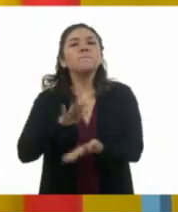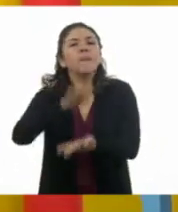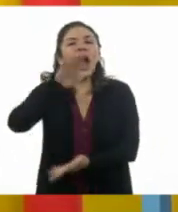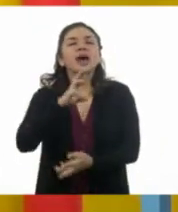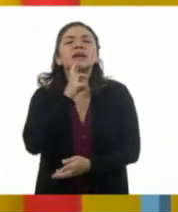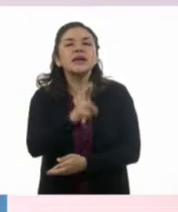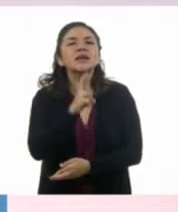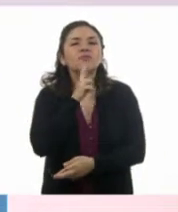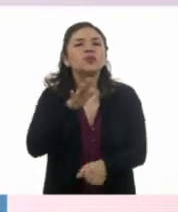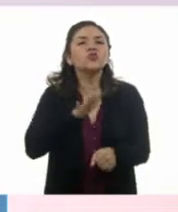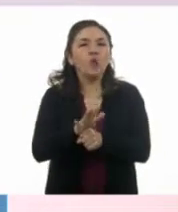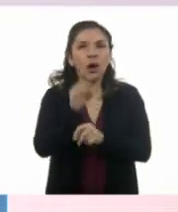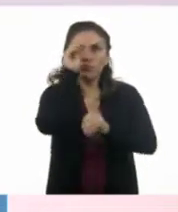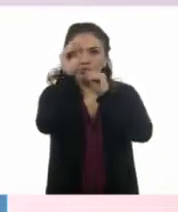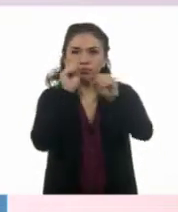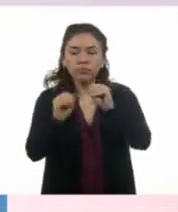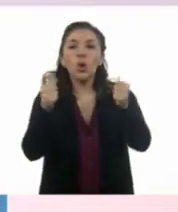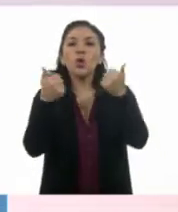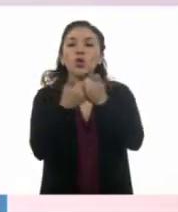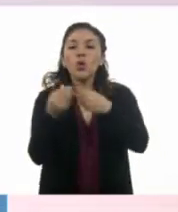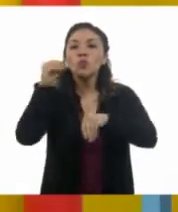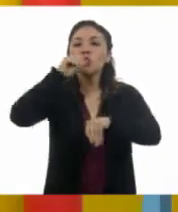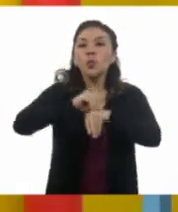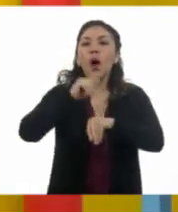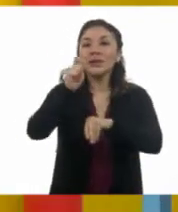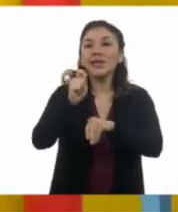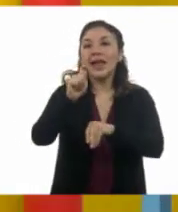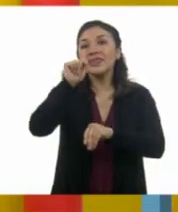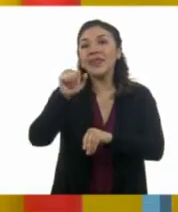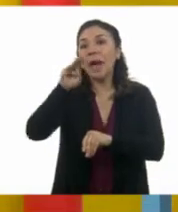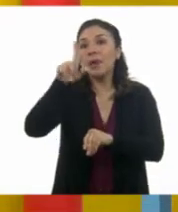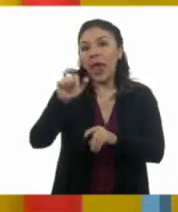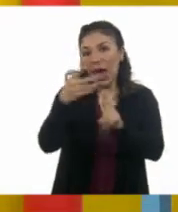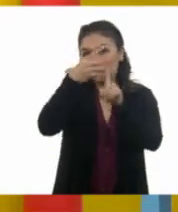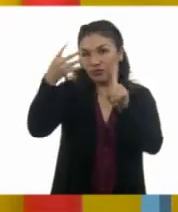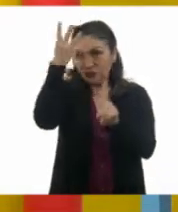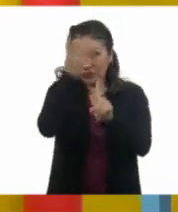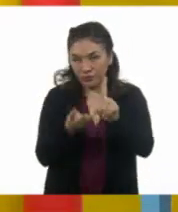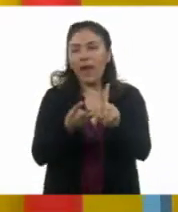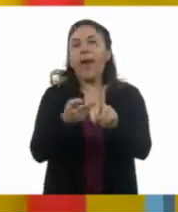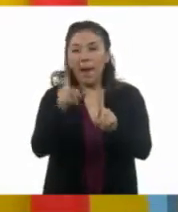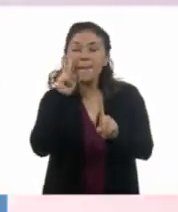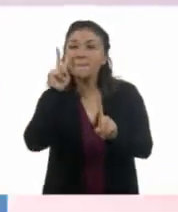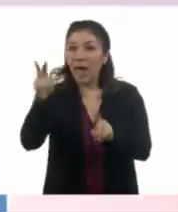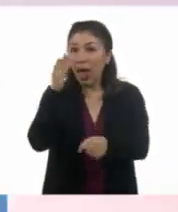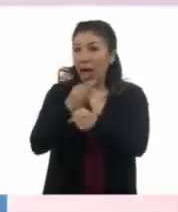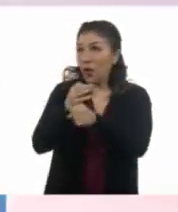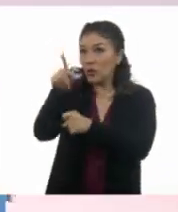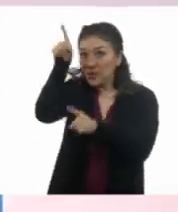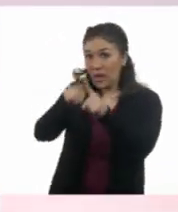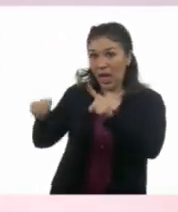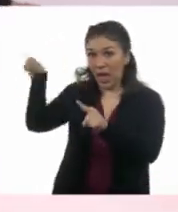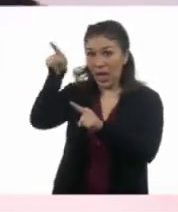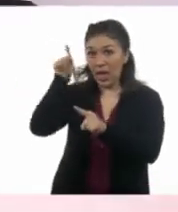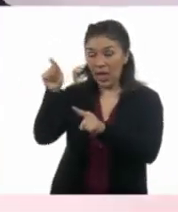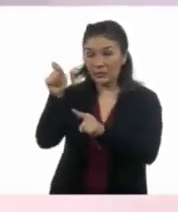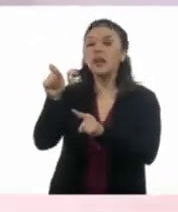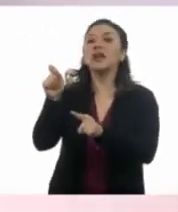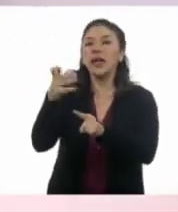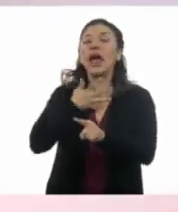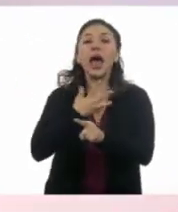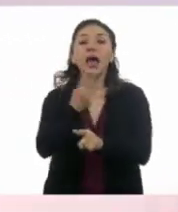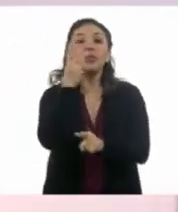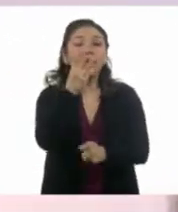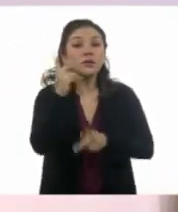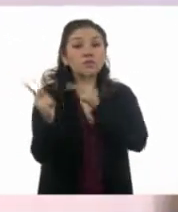respuestas. ¿Ah, sí? ¿Y las podemos anotar en una? En una tabla. Muy bien. Si observas aquí en el pizarrón, tenemos las